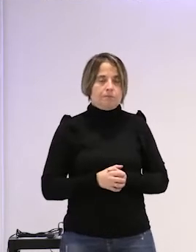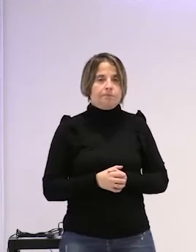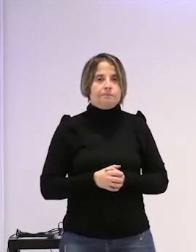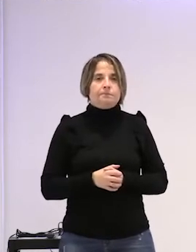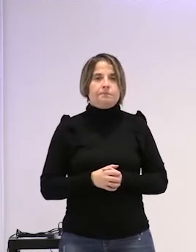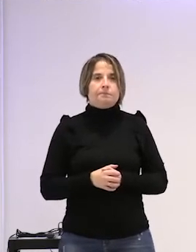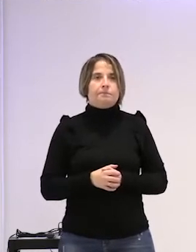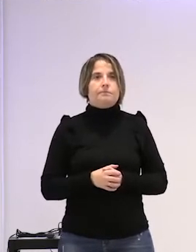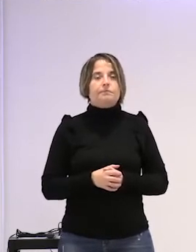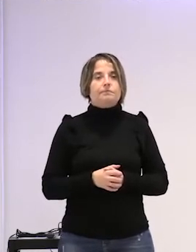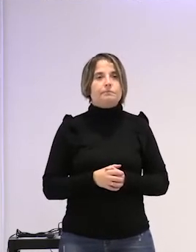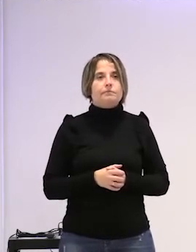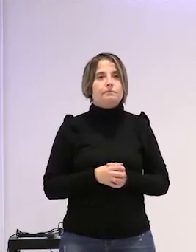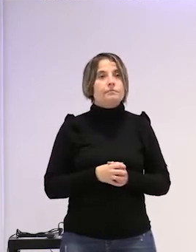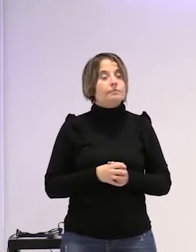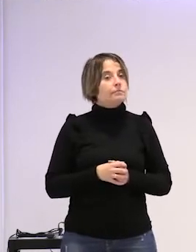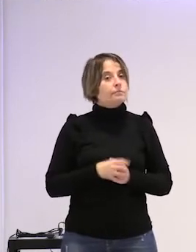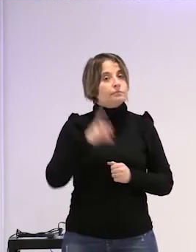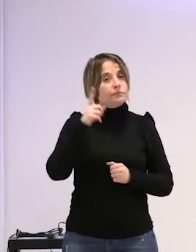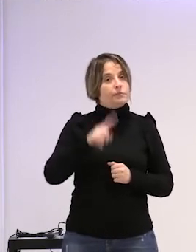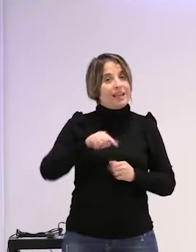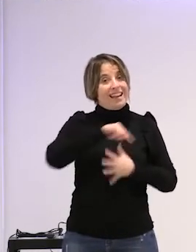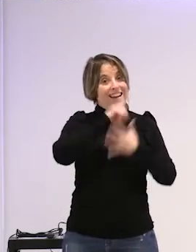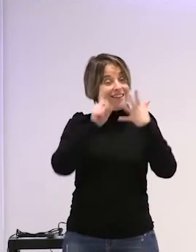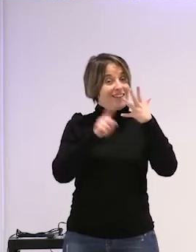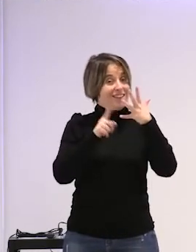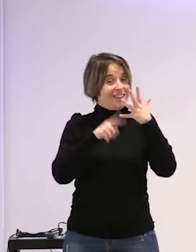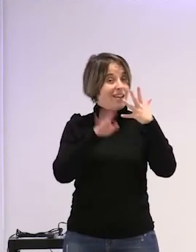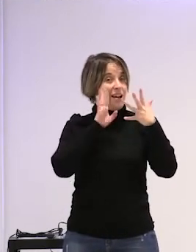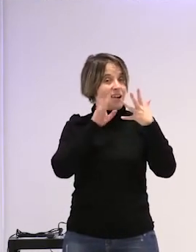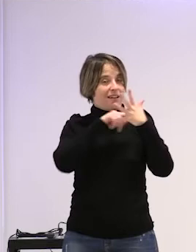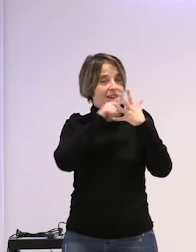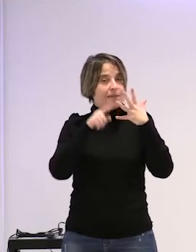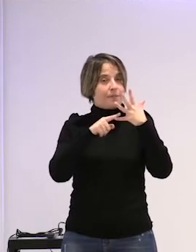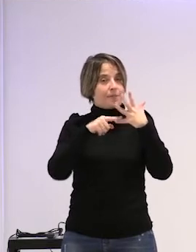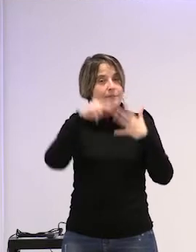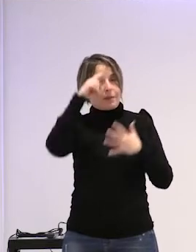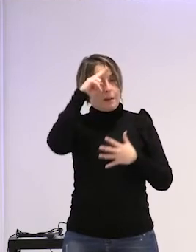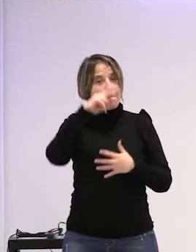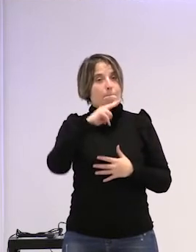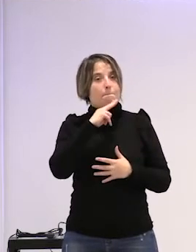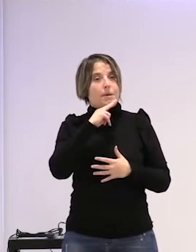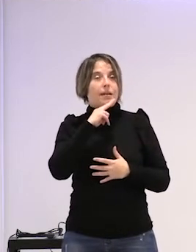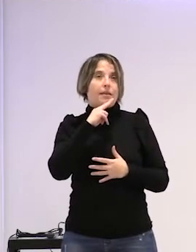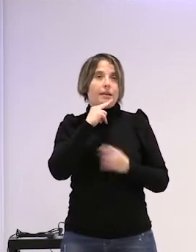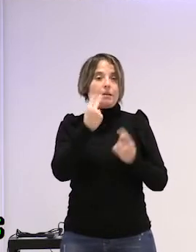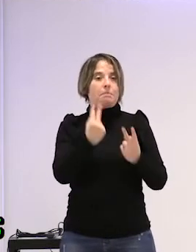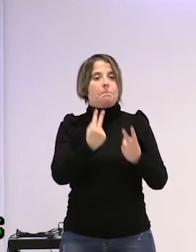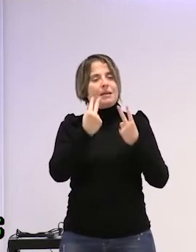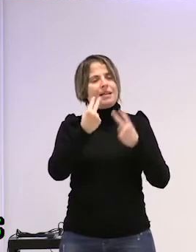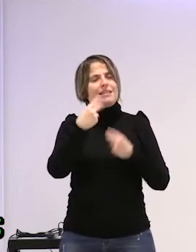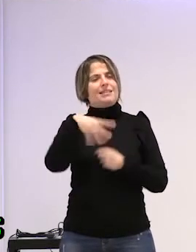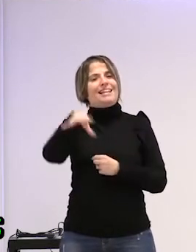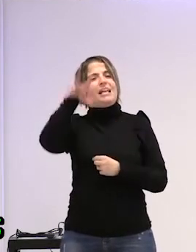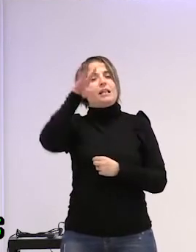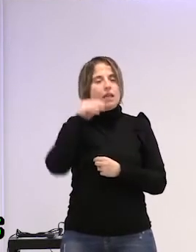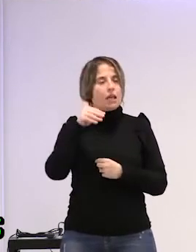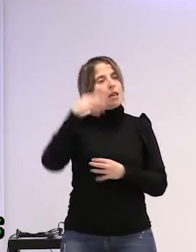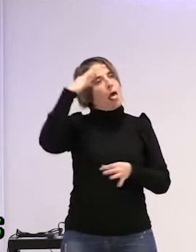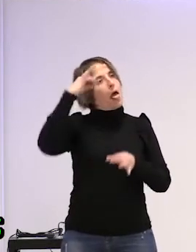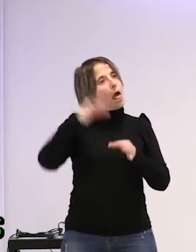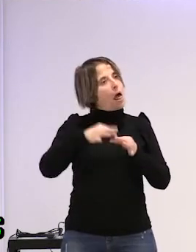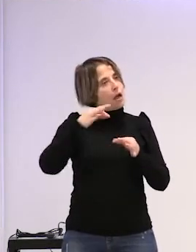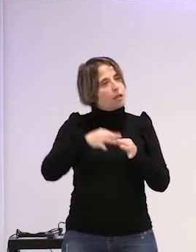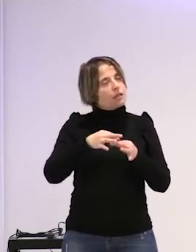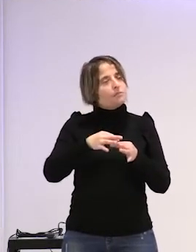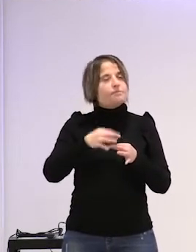obviamente la otra parte y la quinta idea es el padre es visto con benevolencia es comprendido es comprendido y es visto